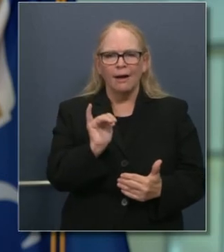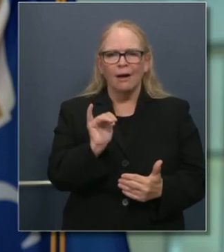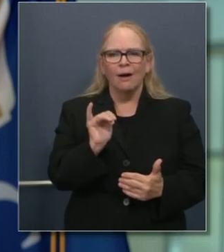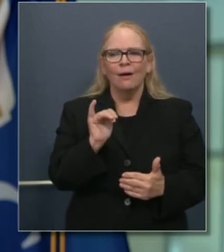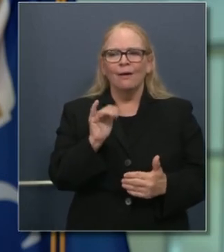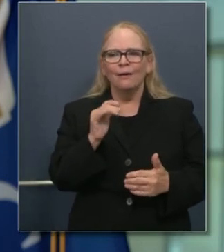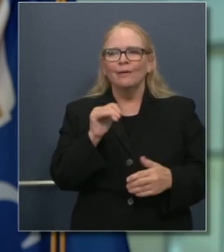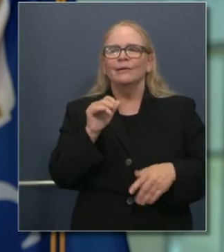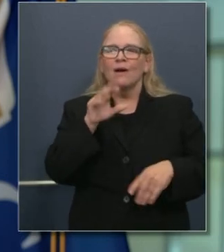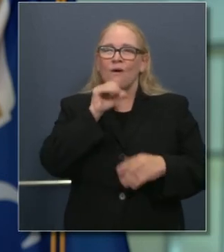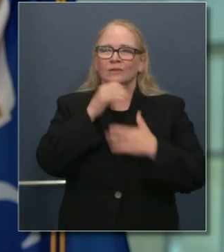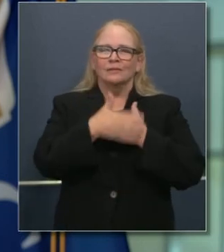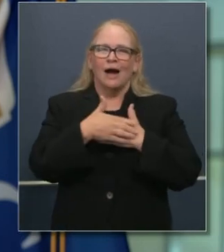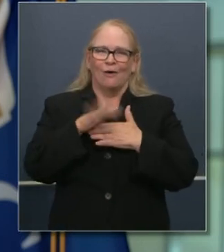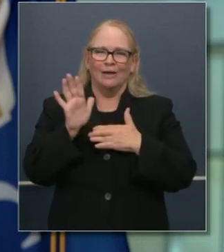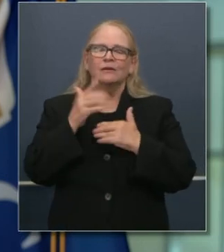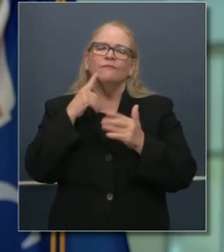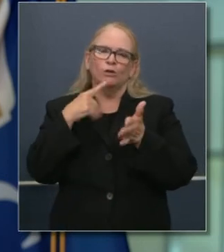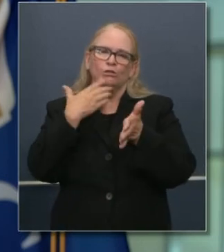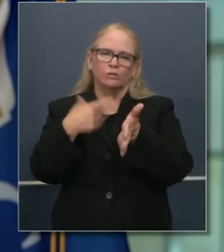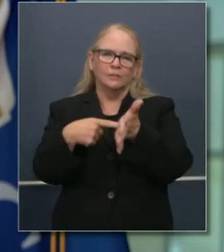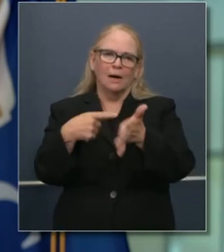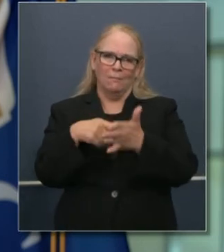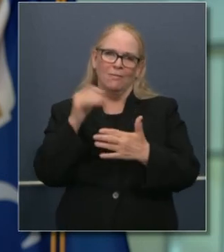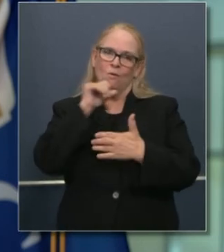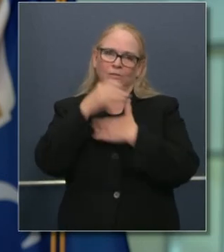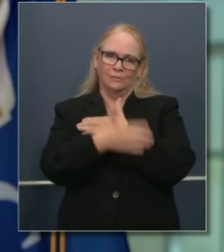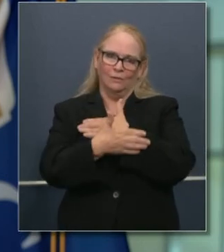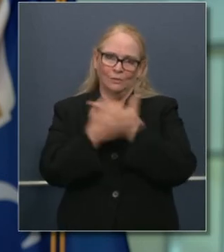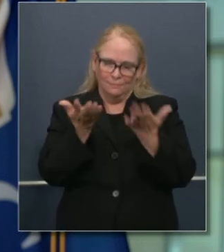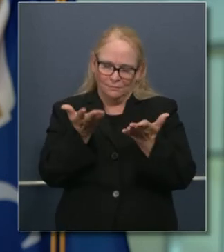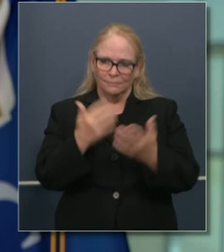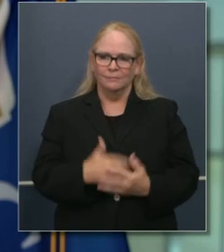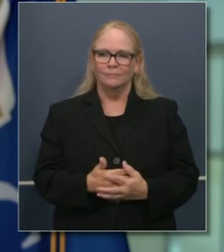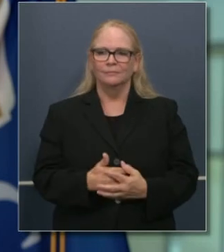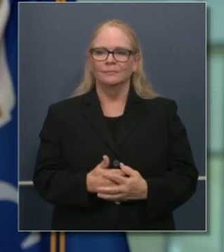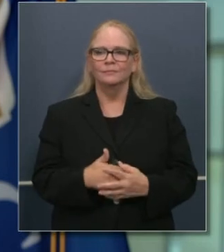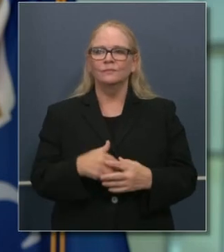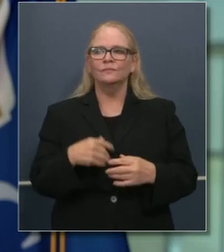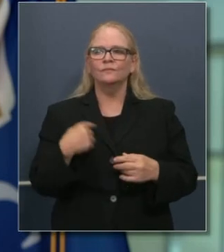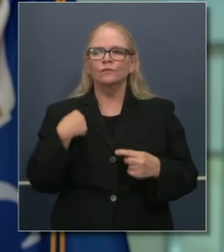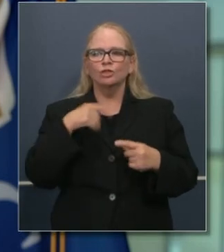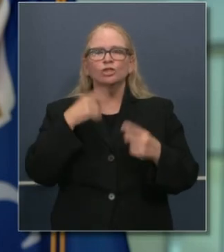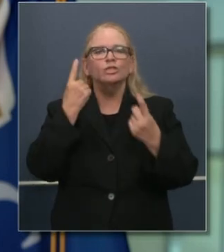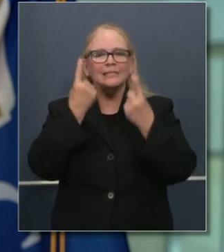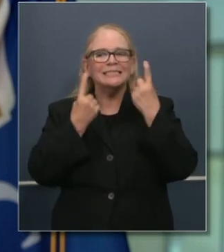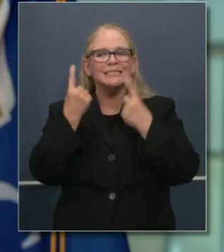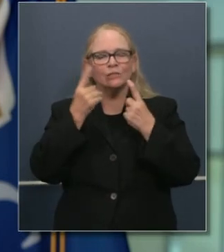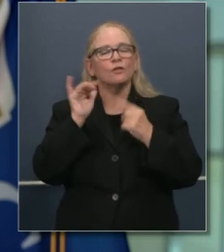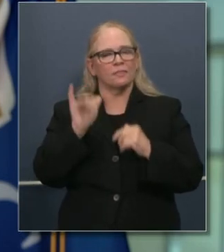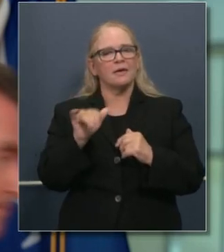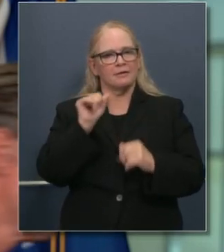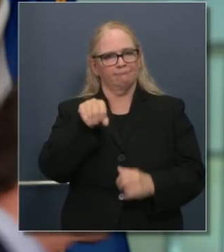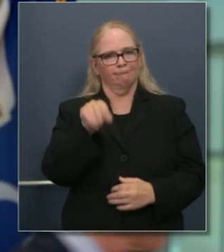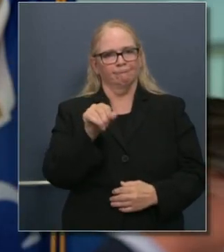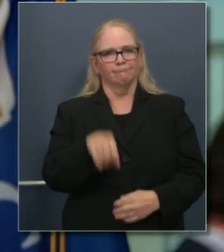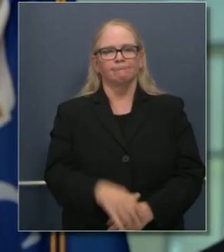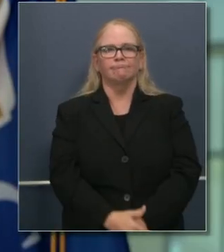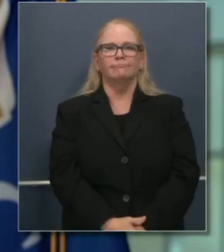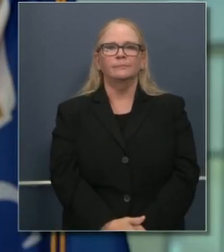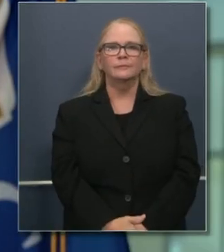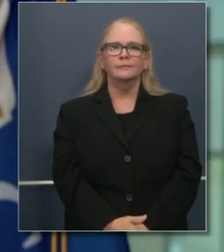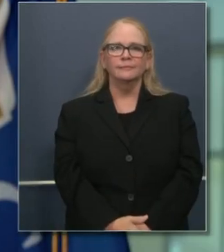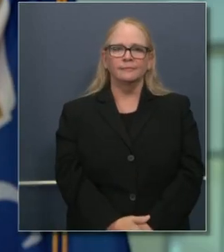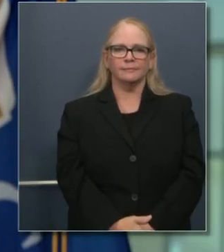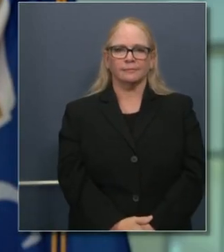Orange, creo que es un modelo ejemplar del tipo de matiz que se tiene que considerar individualmente en cuanto a esa